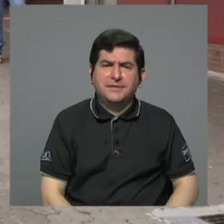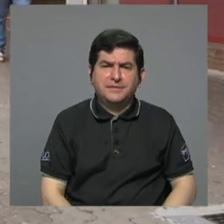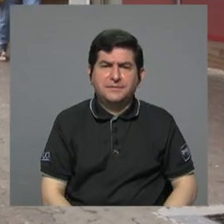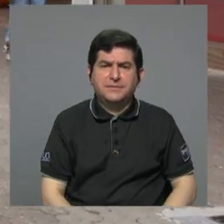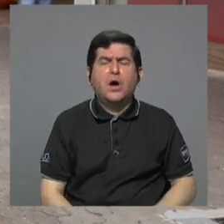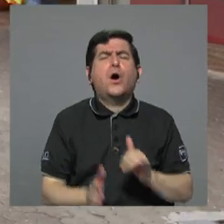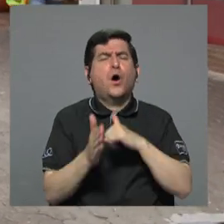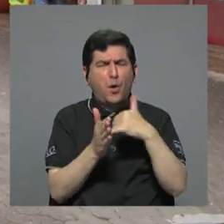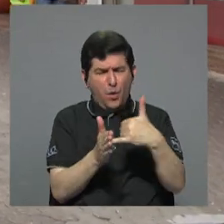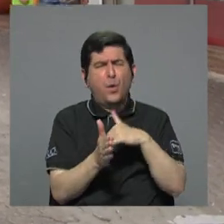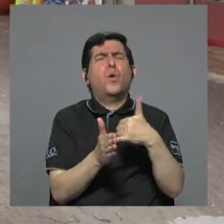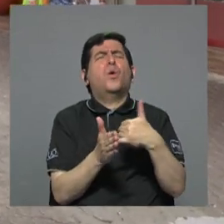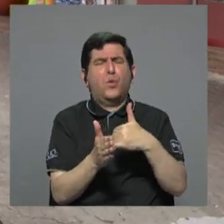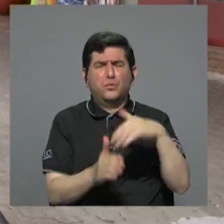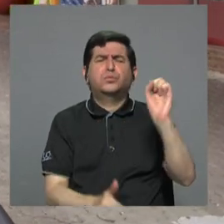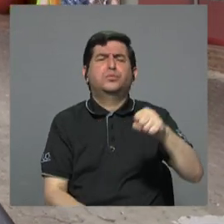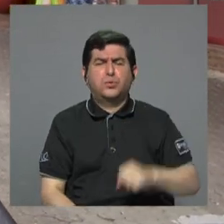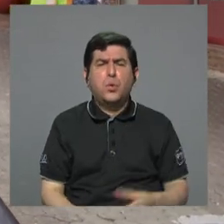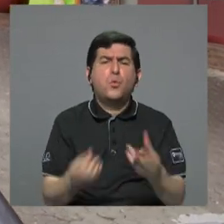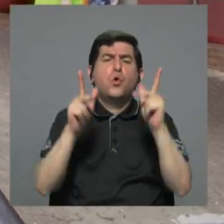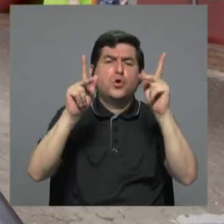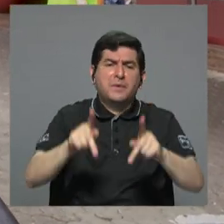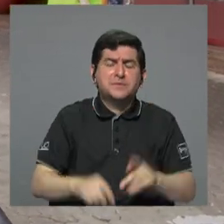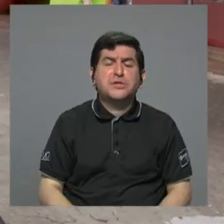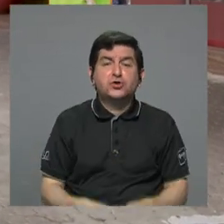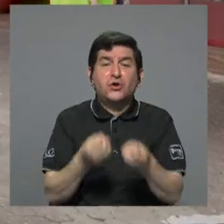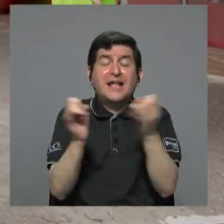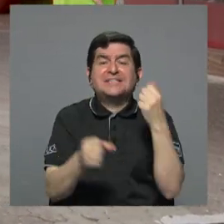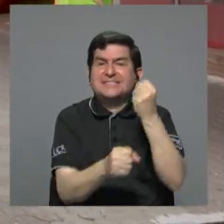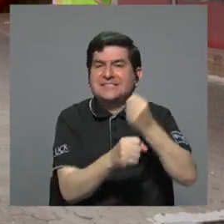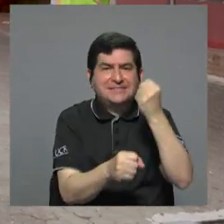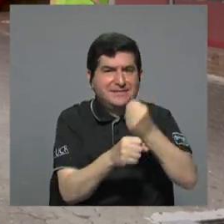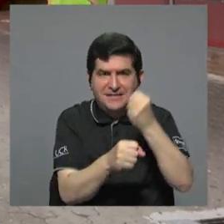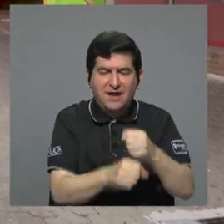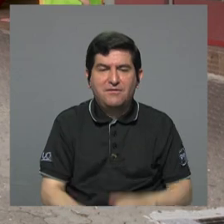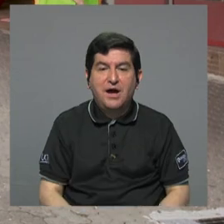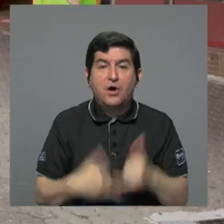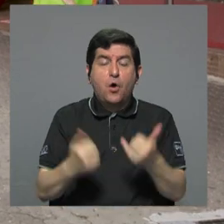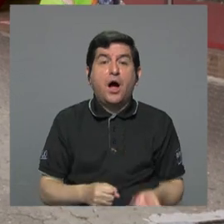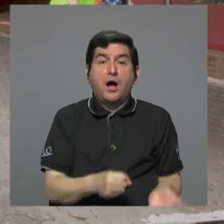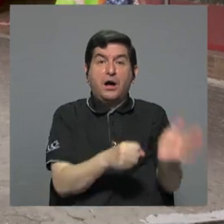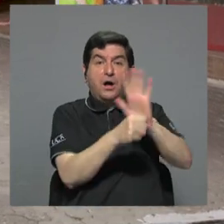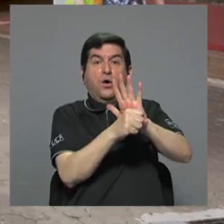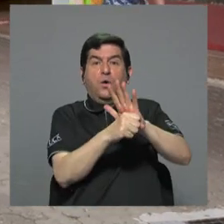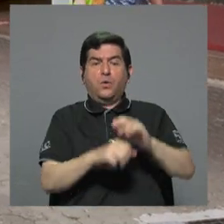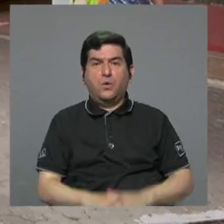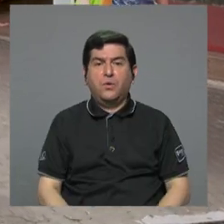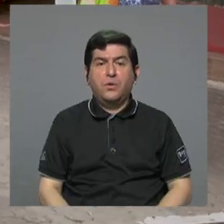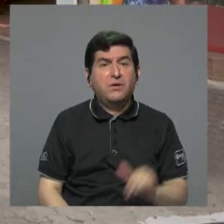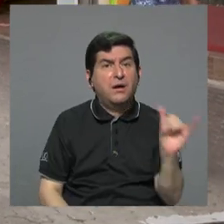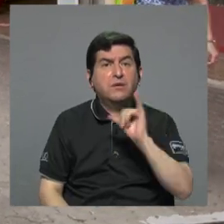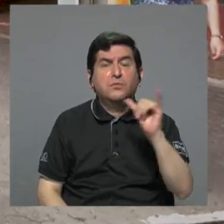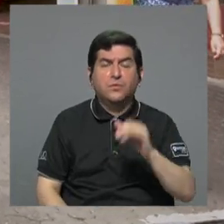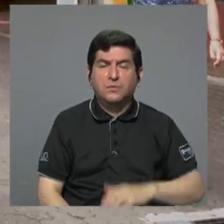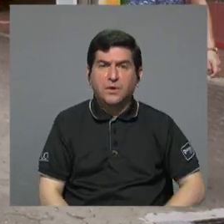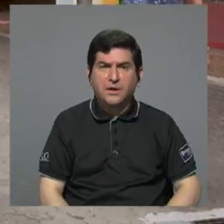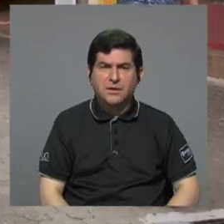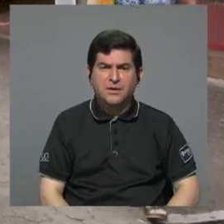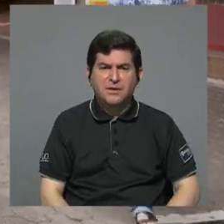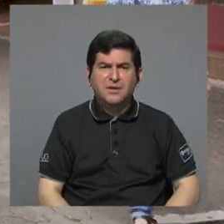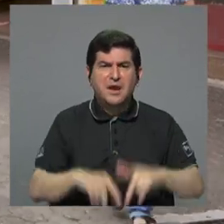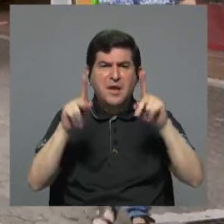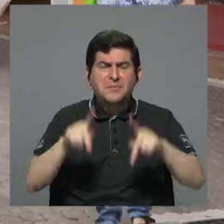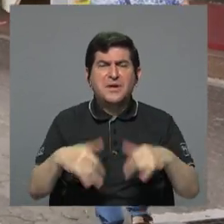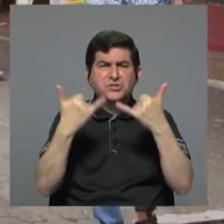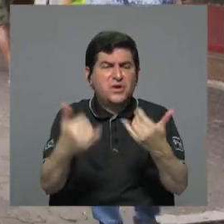se ha debilitado porque mucha gente es empleada y ahora con lo del COVID también porque mucha gente se